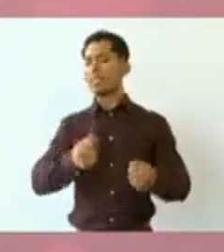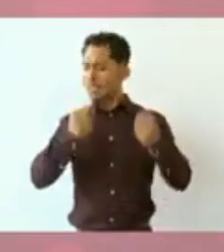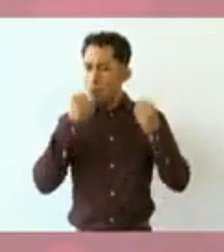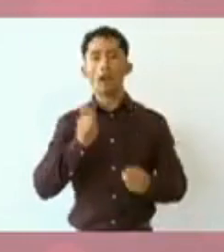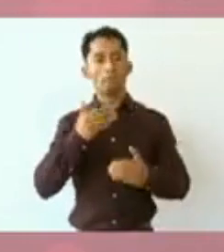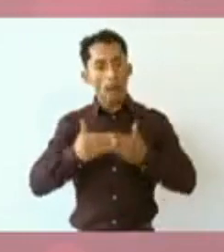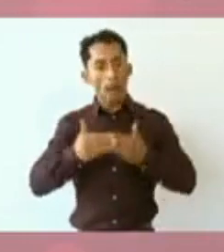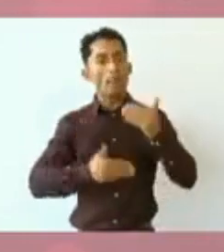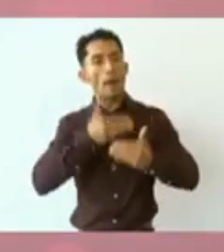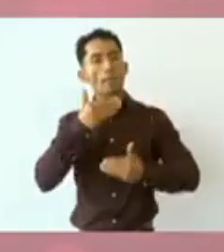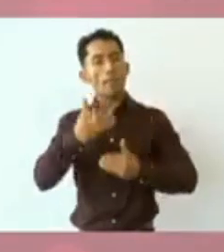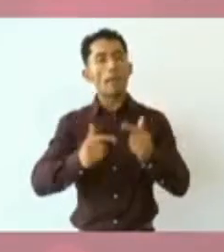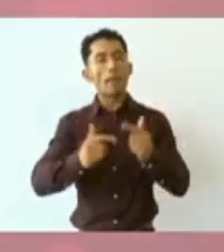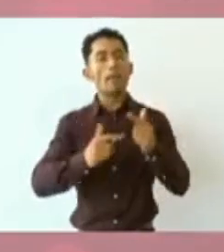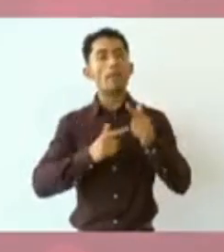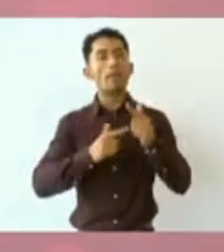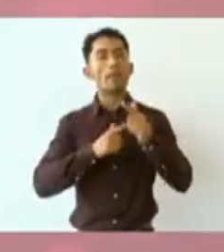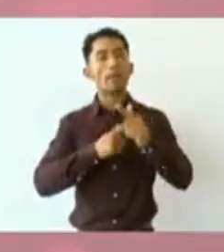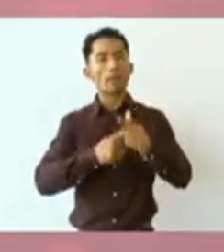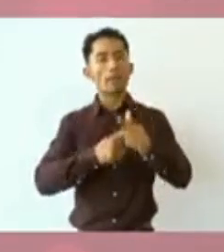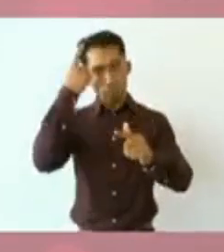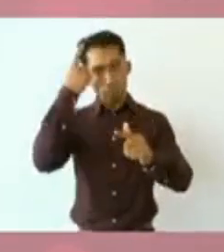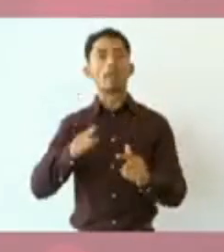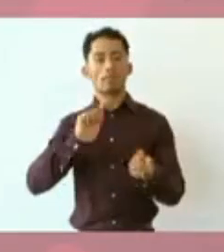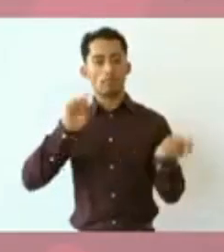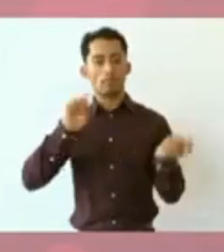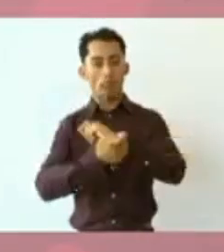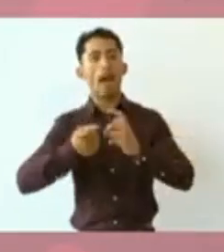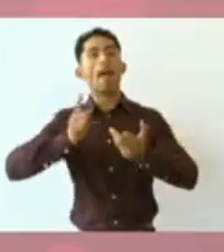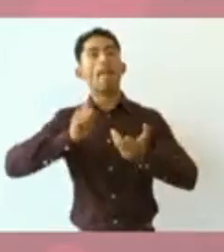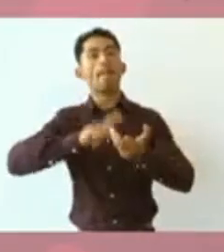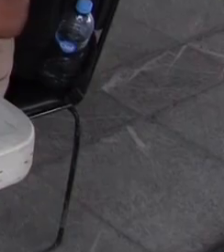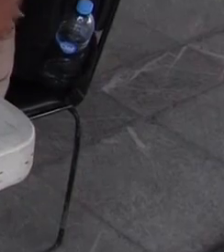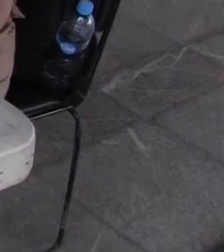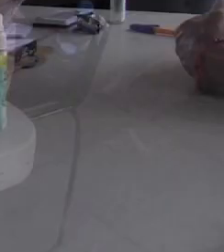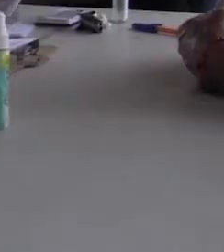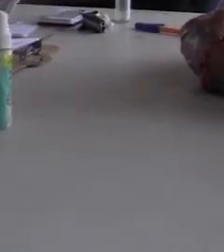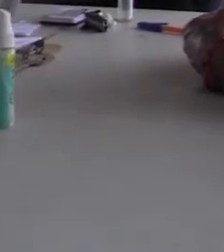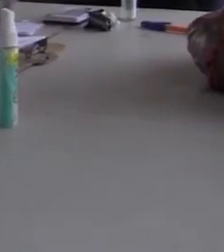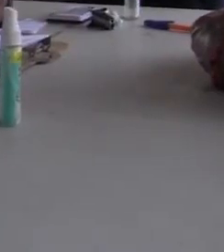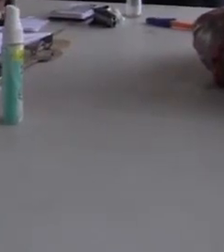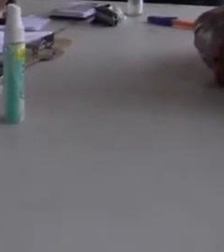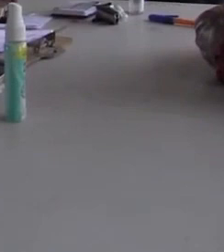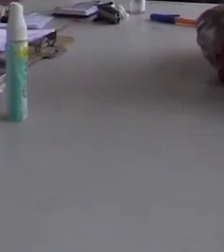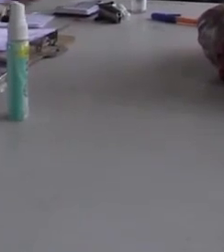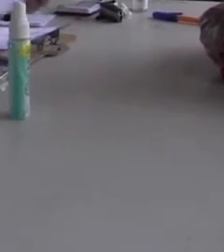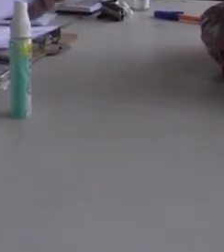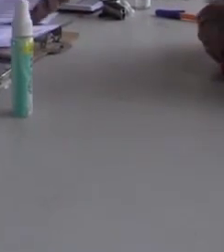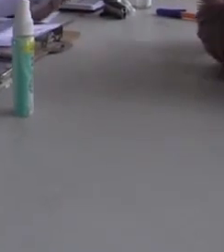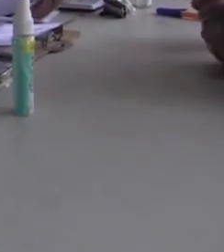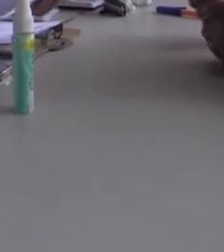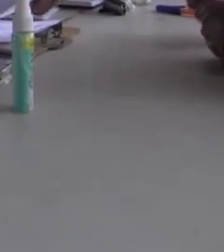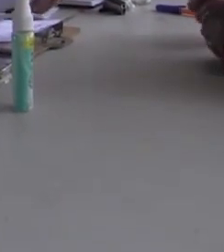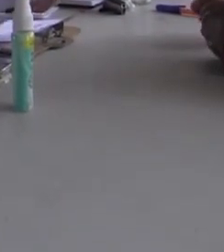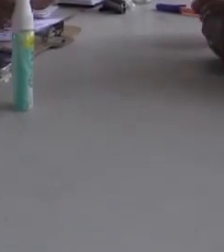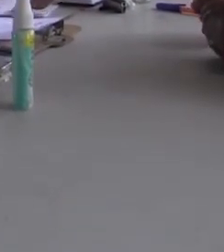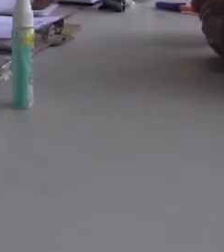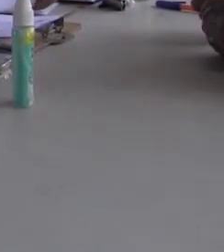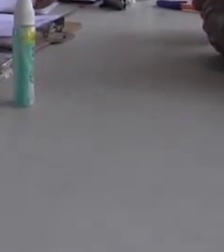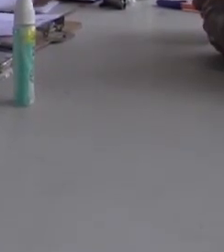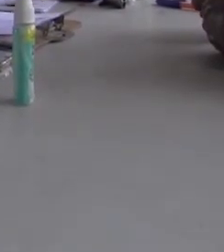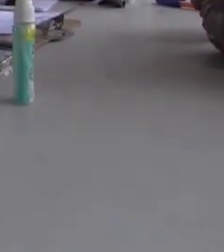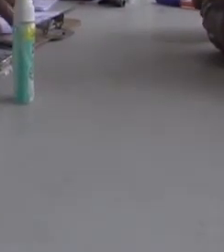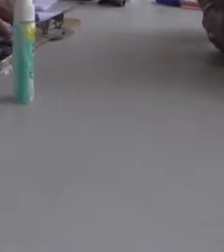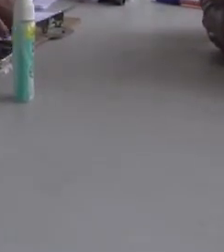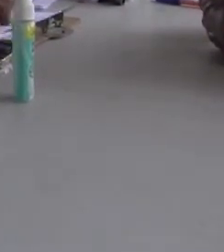para que la transformación llegue hasta el último rincón de Guerrero. En Guerrero se benefician con 15 programas a más de 1